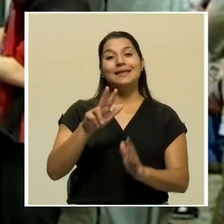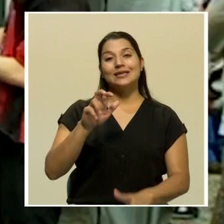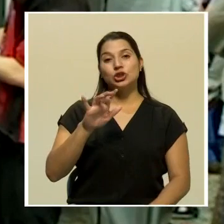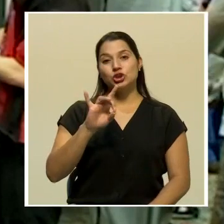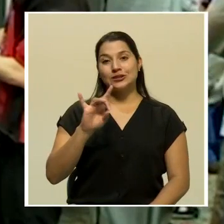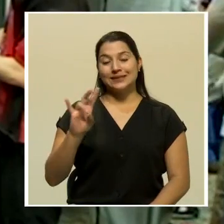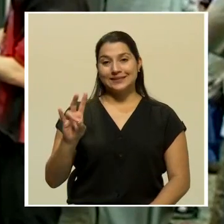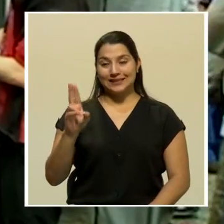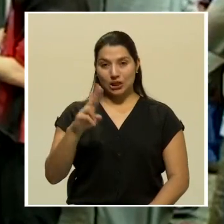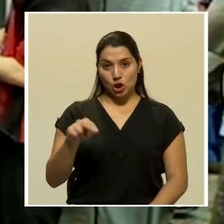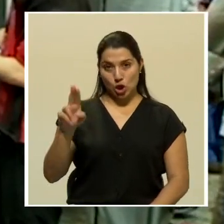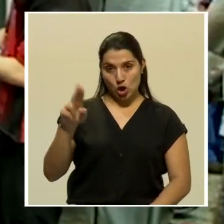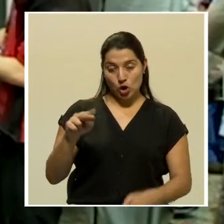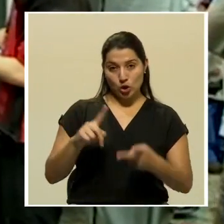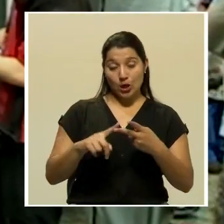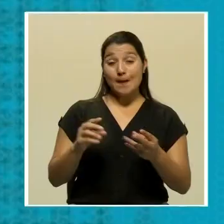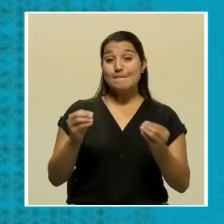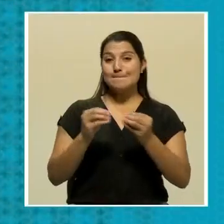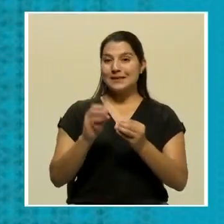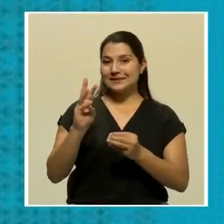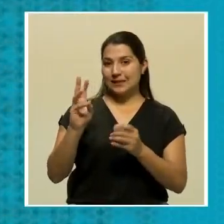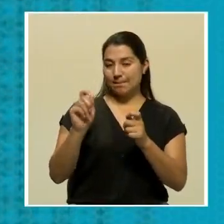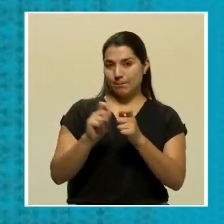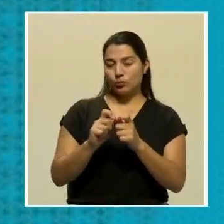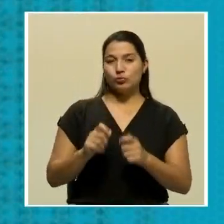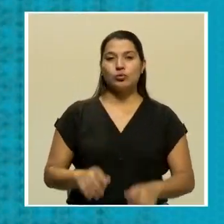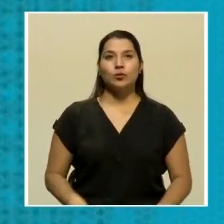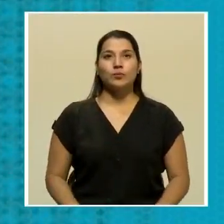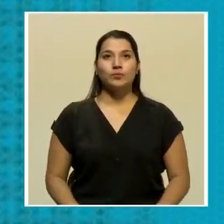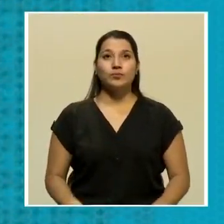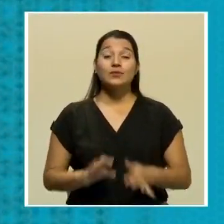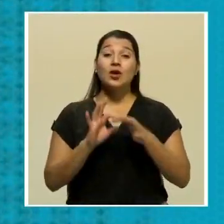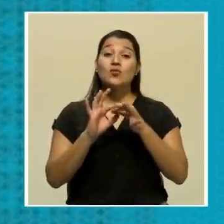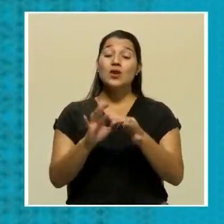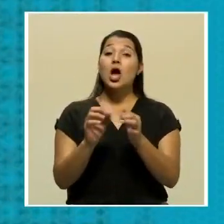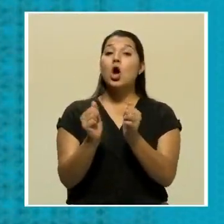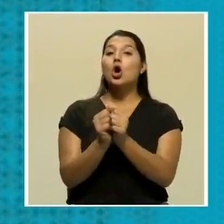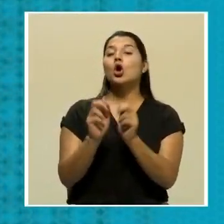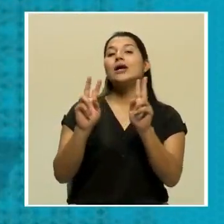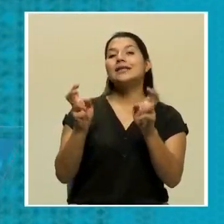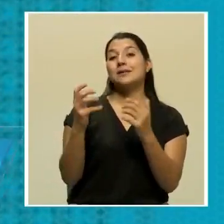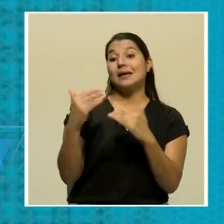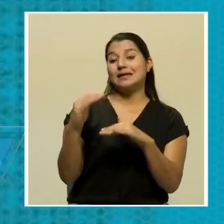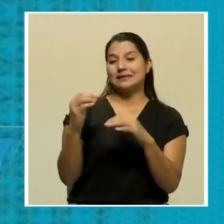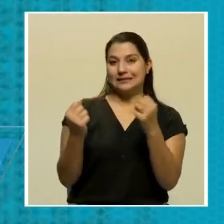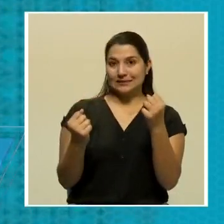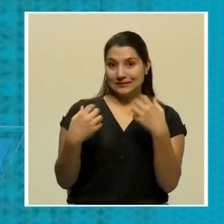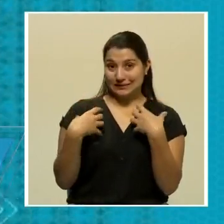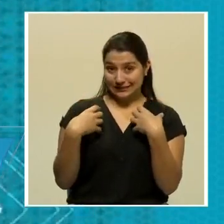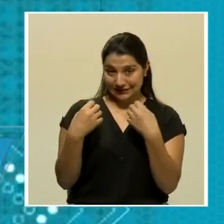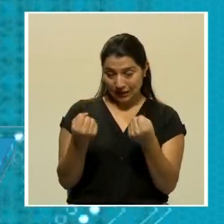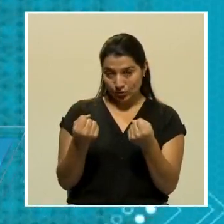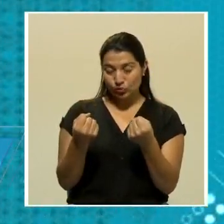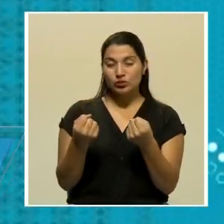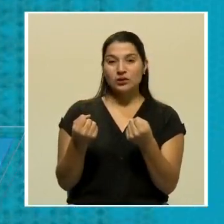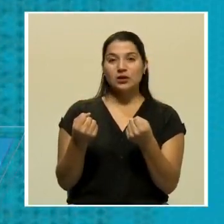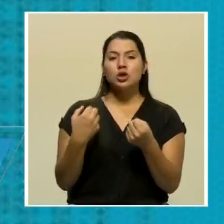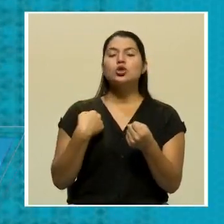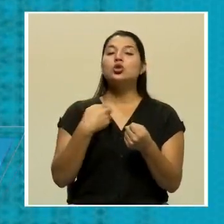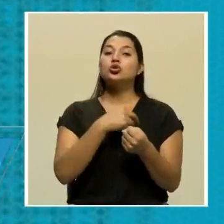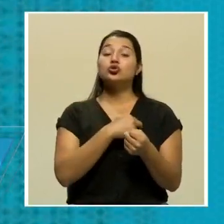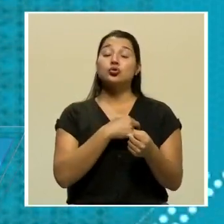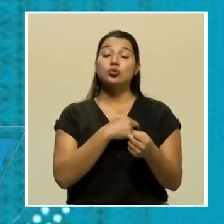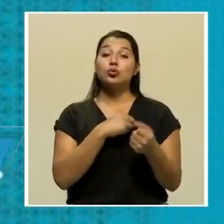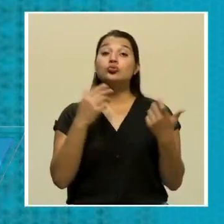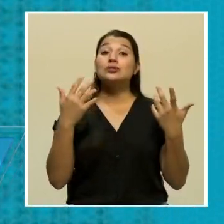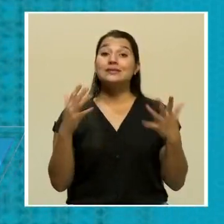colones y la acumulación de seis puntos. Relacionado con este tema de la restricción sanitaria, se han confeccionado en